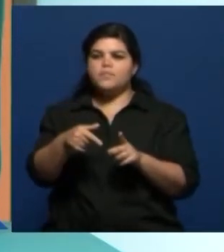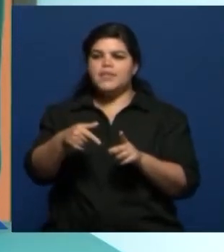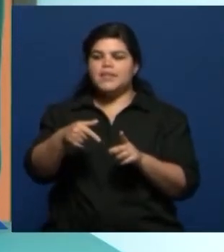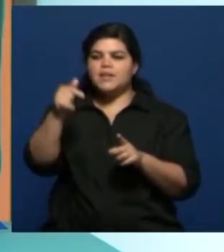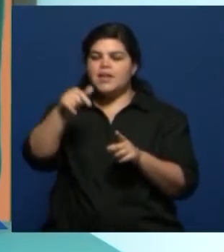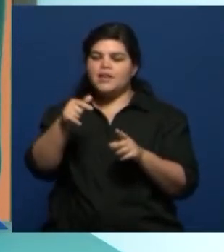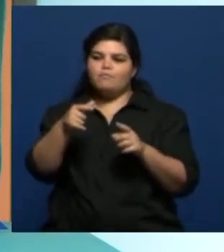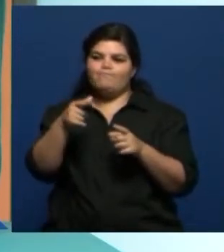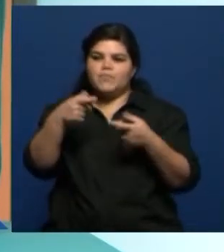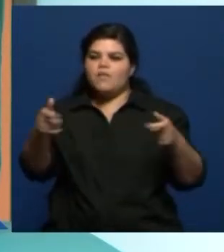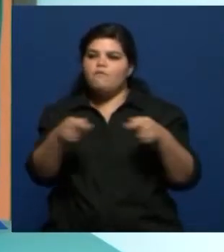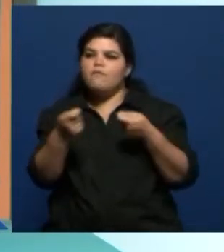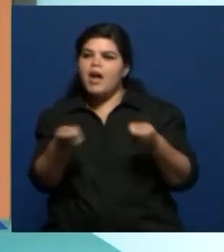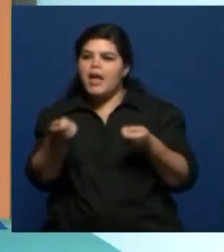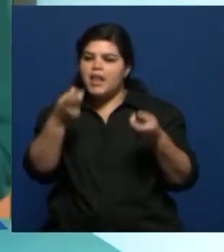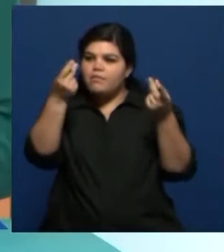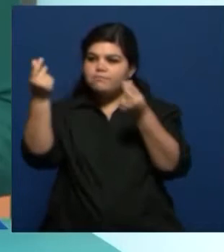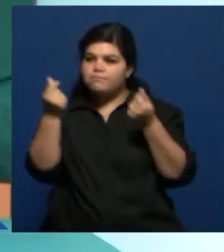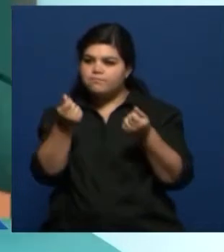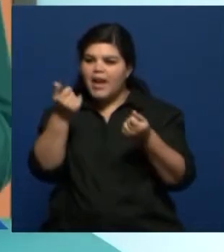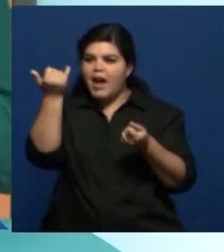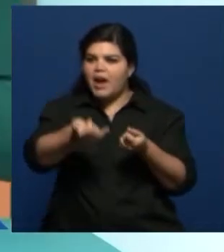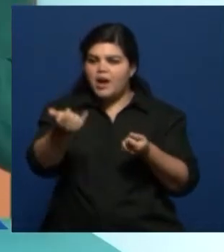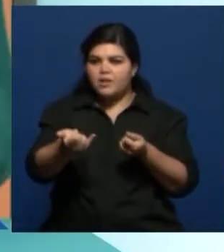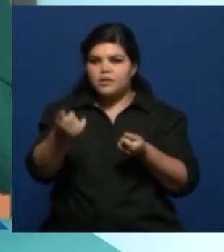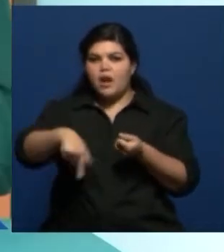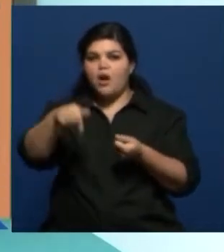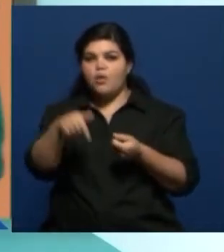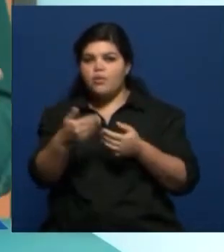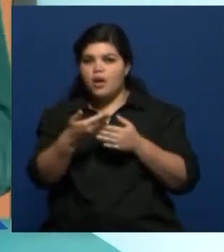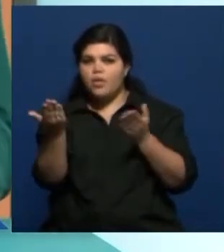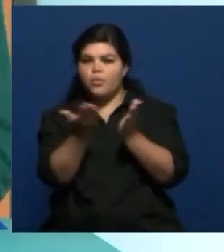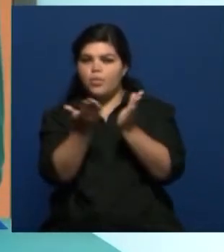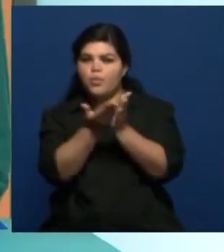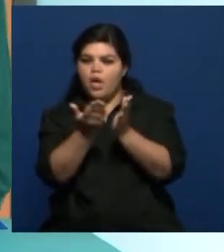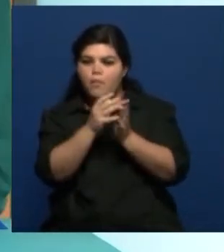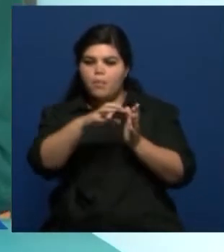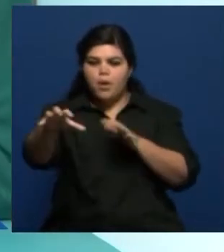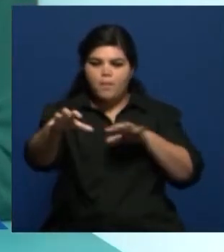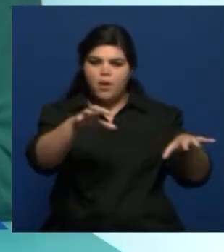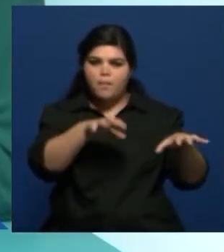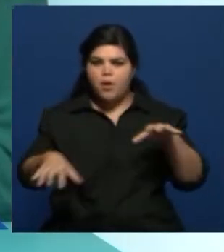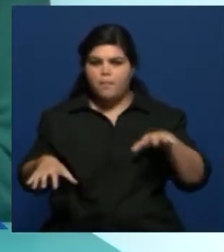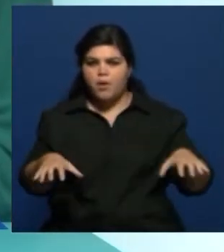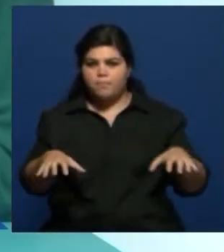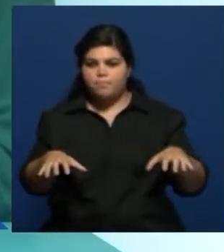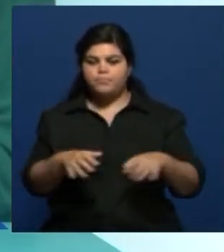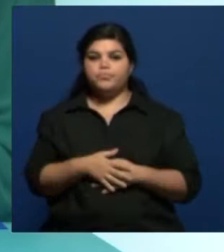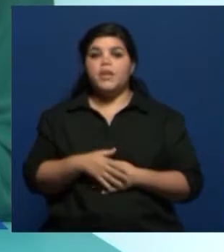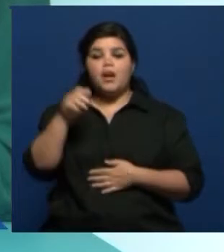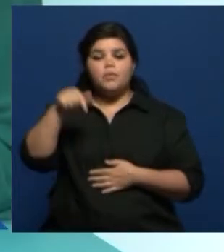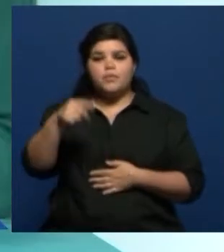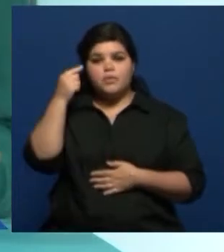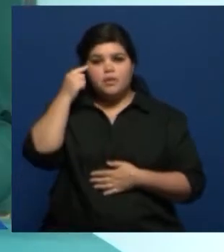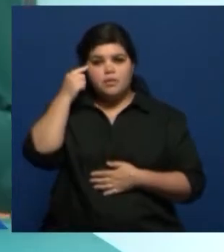80% tiene danza. Y por ahí los estudiamos, hoy en día, es desvinculados, ¿no? Entonces, la idea